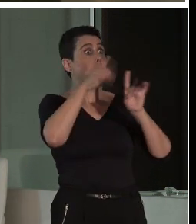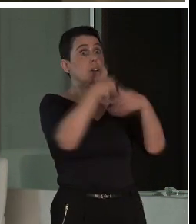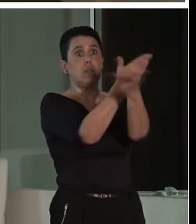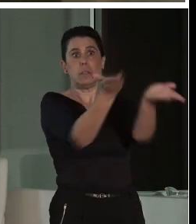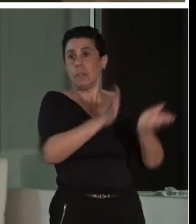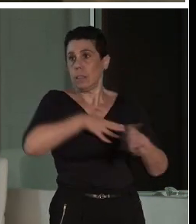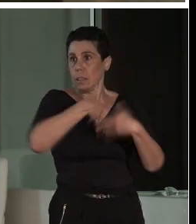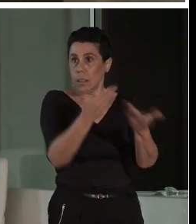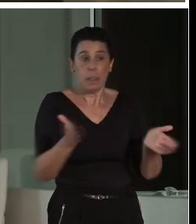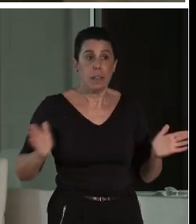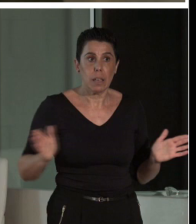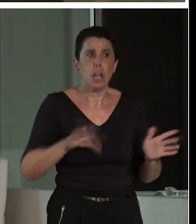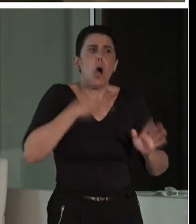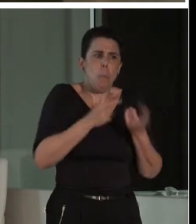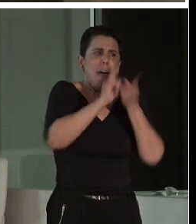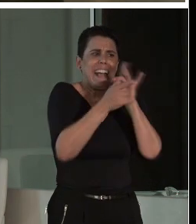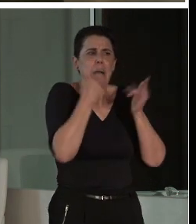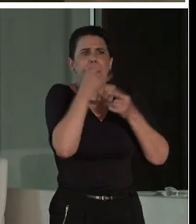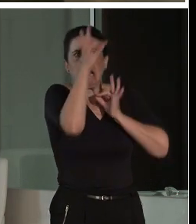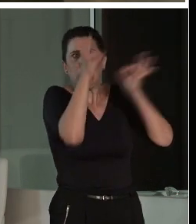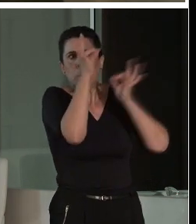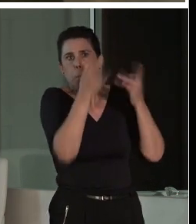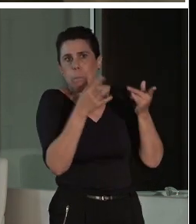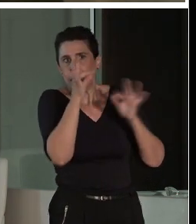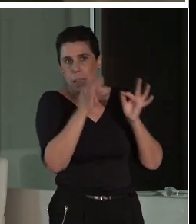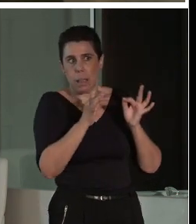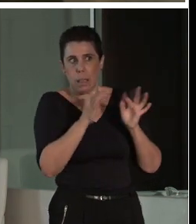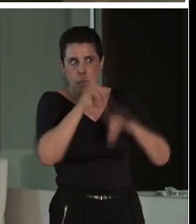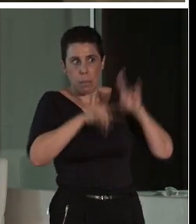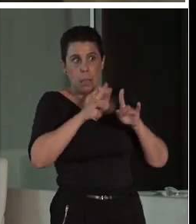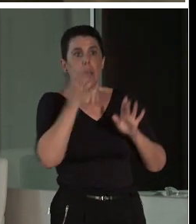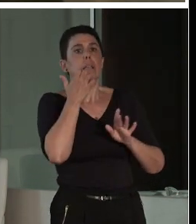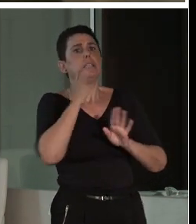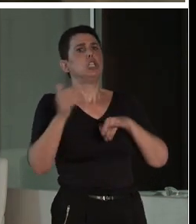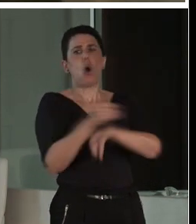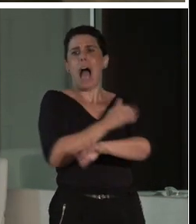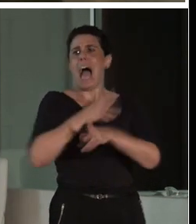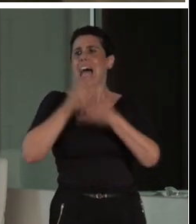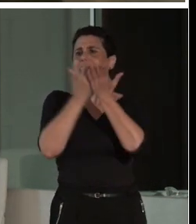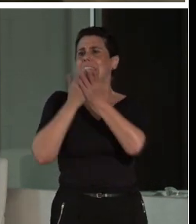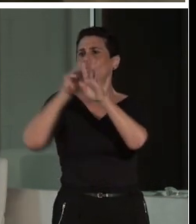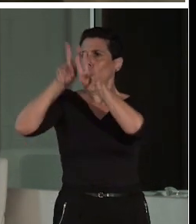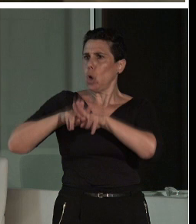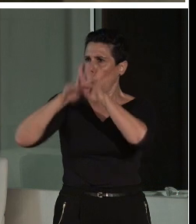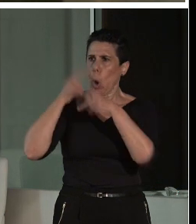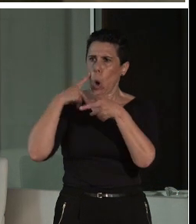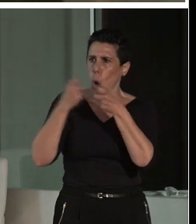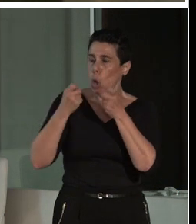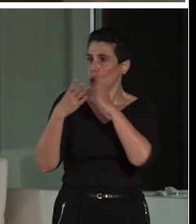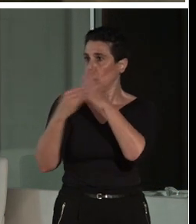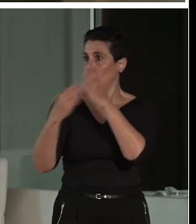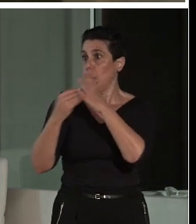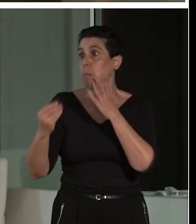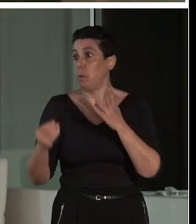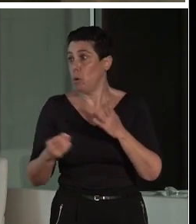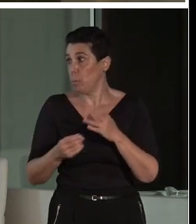pero exportables. Si yo no estudio al público, luego, claro, le digo, oye, pues le he estado a usted siguiendo, si es que usted no se ha